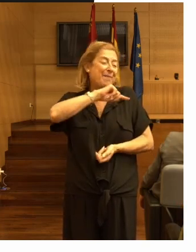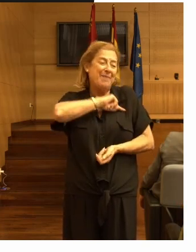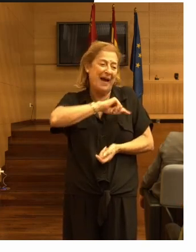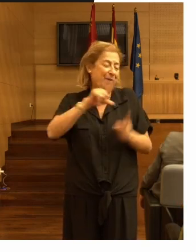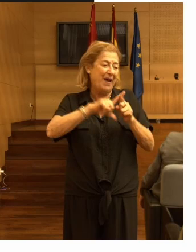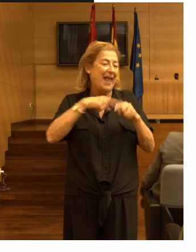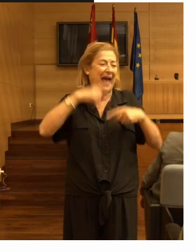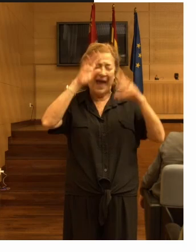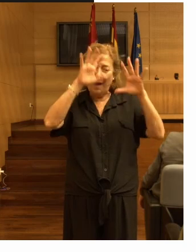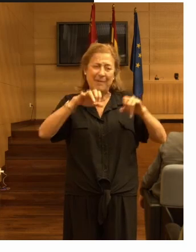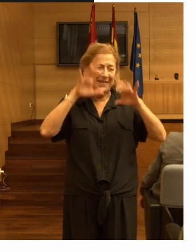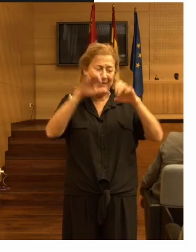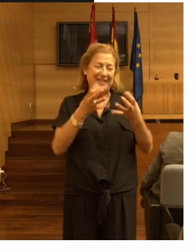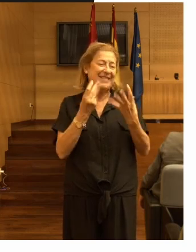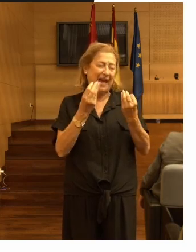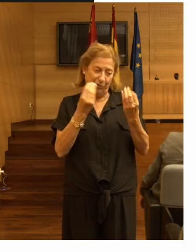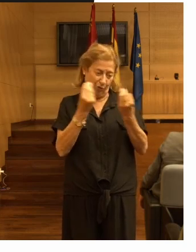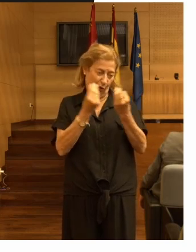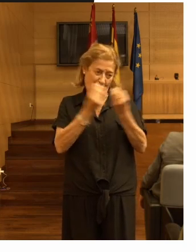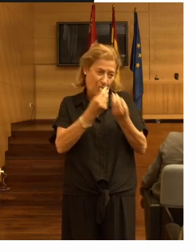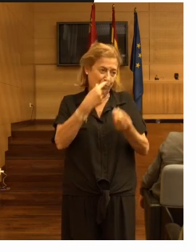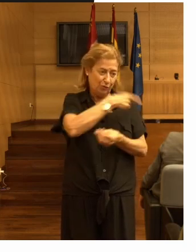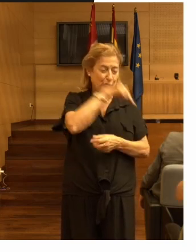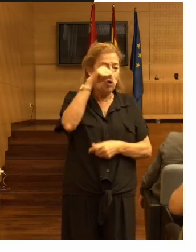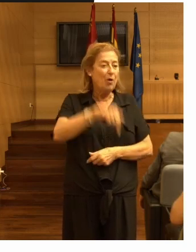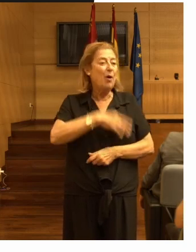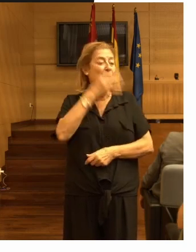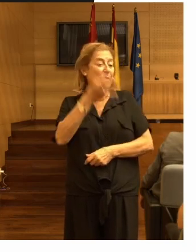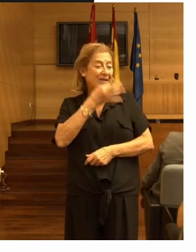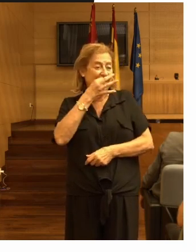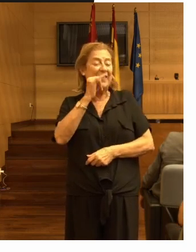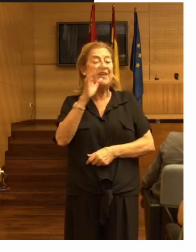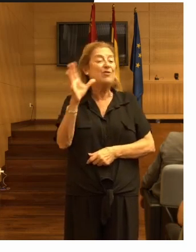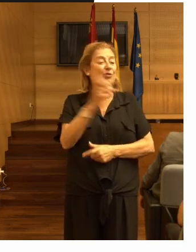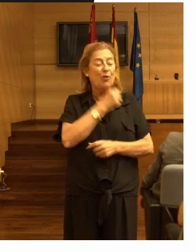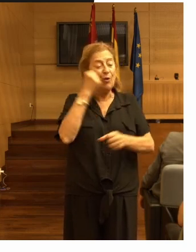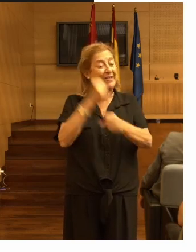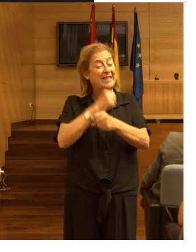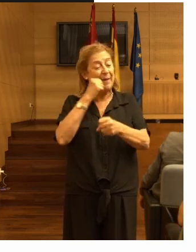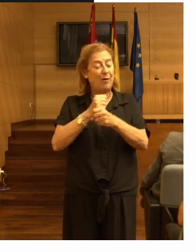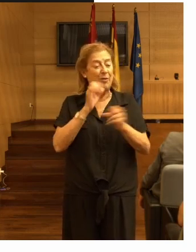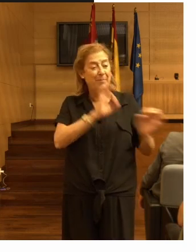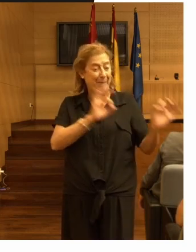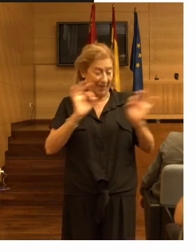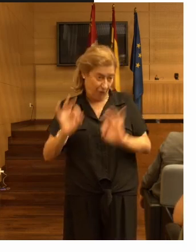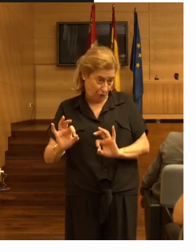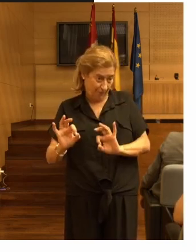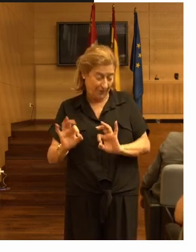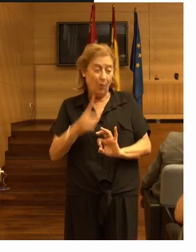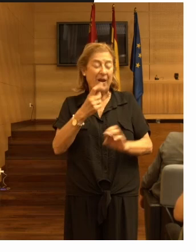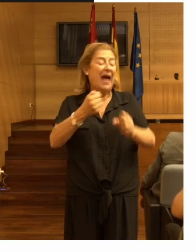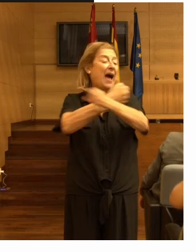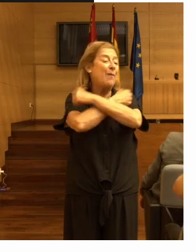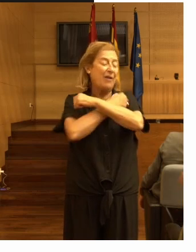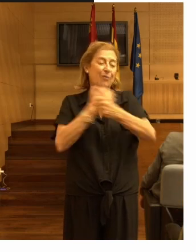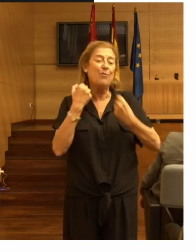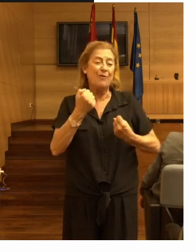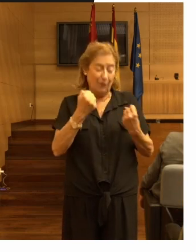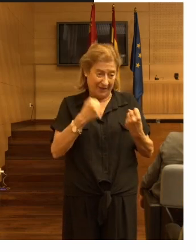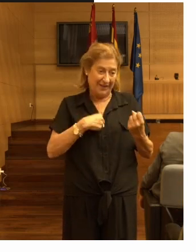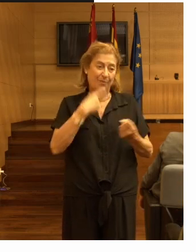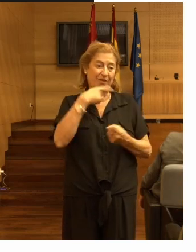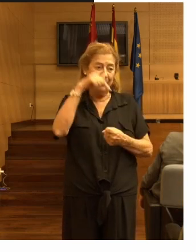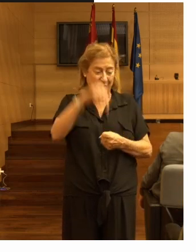podido aprender tanto de vosotros esta tarde y todo el trabajo de preparación un abrazo muy fuerte como